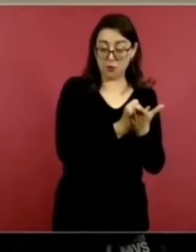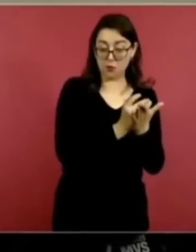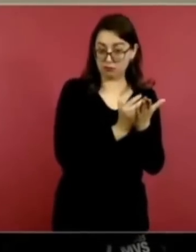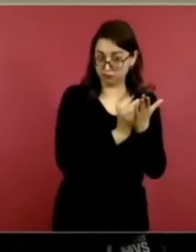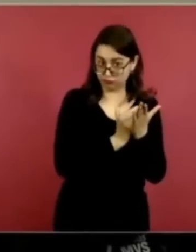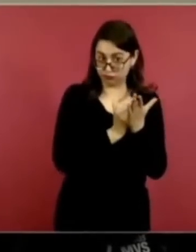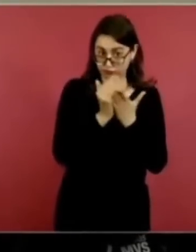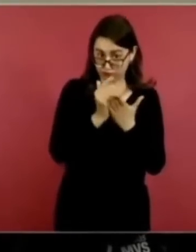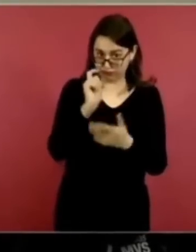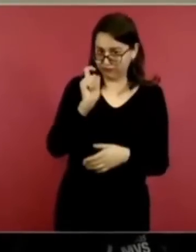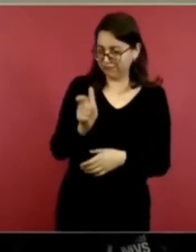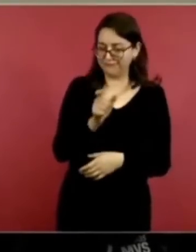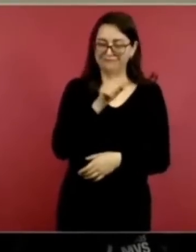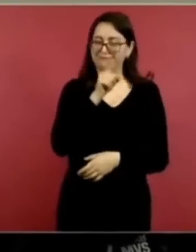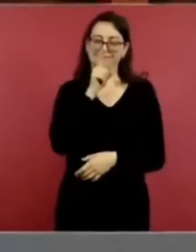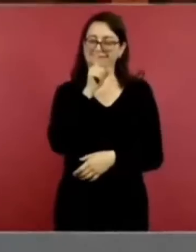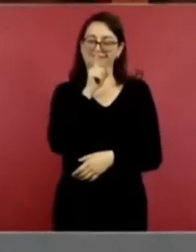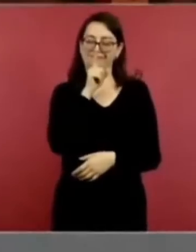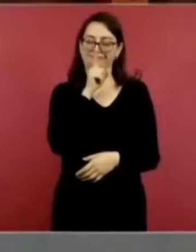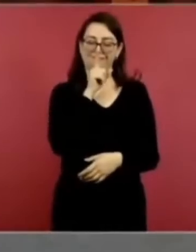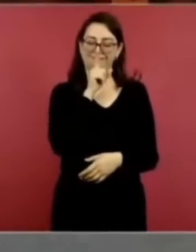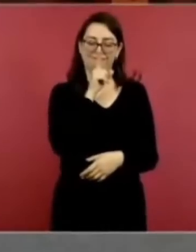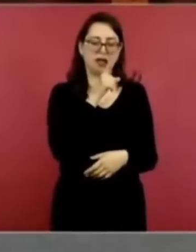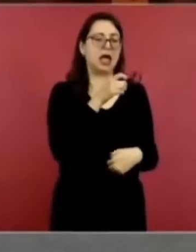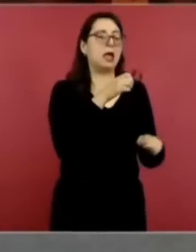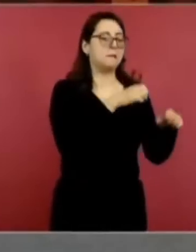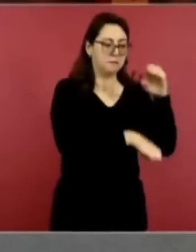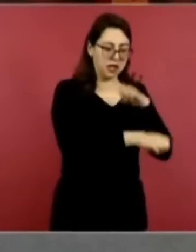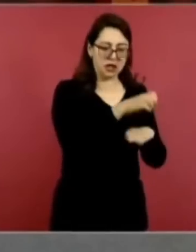fiscales para las grandes empresas y los bancos